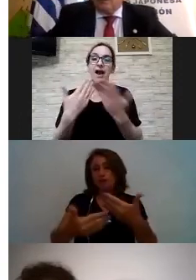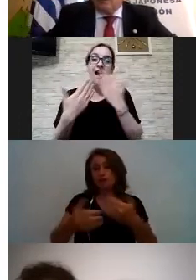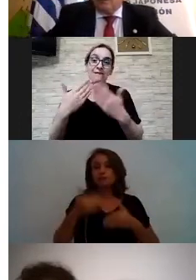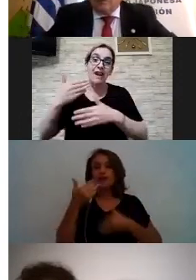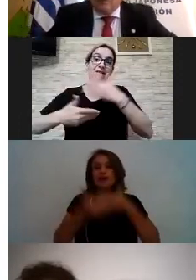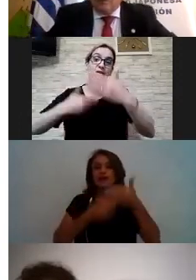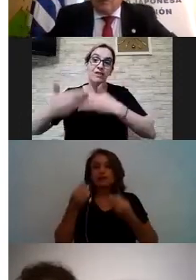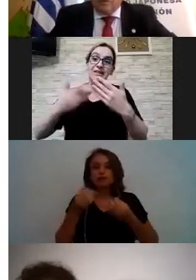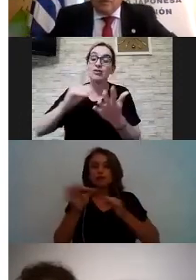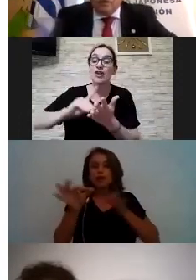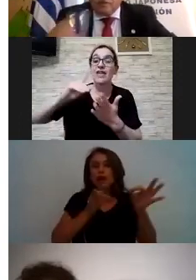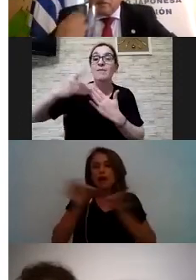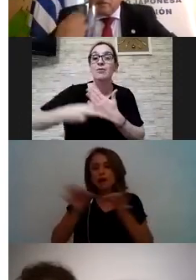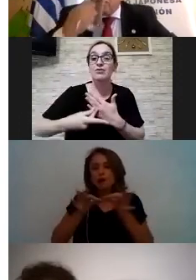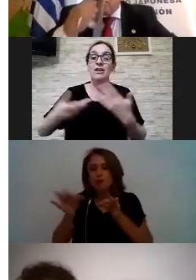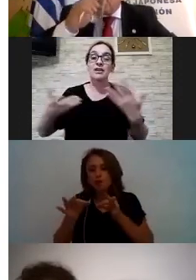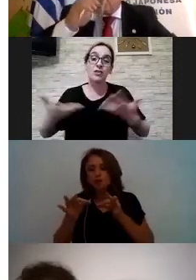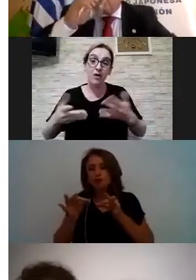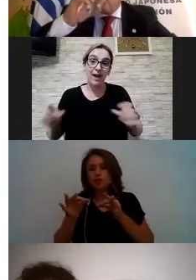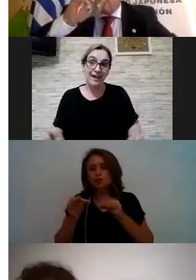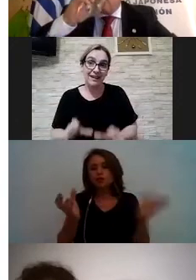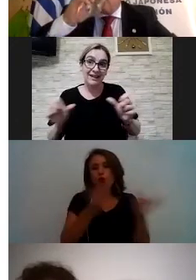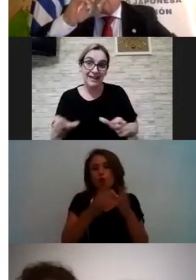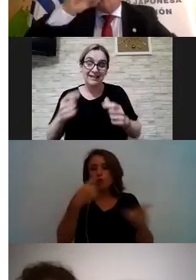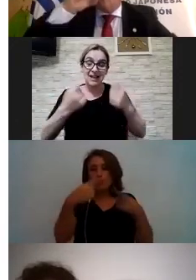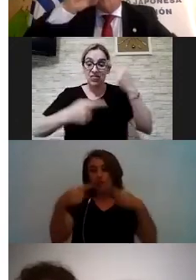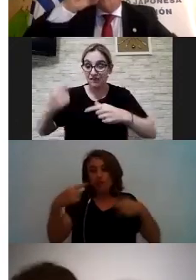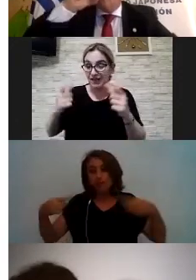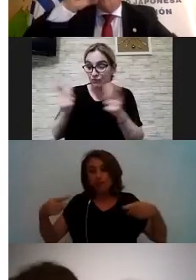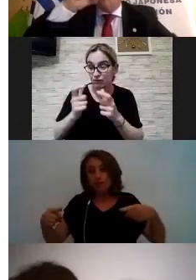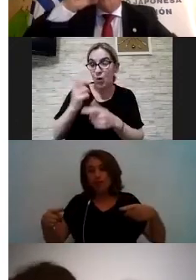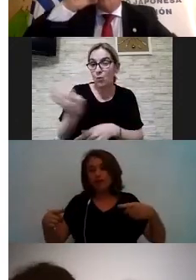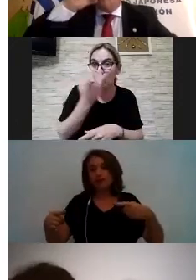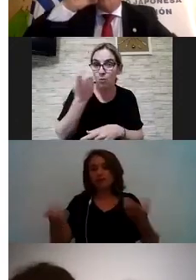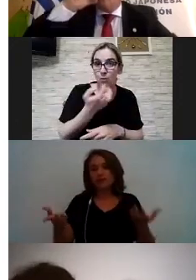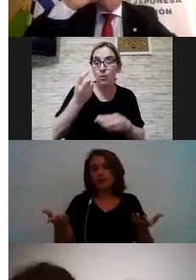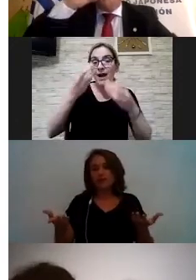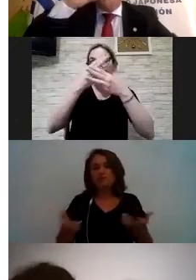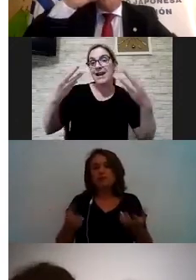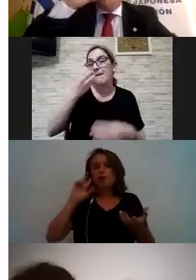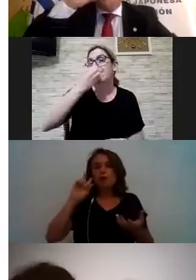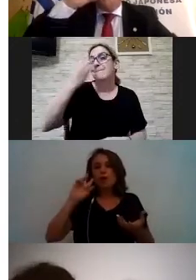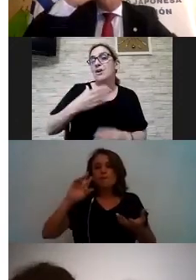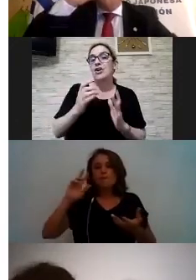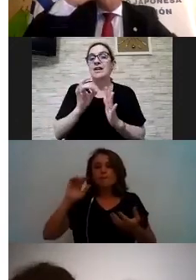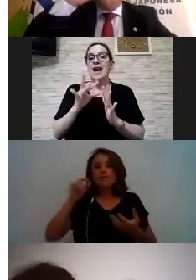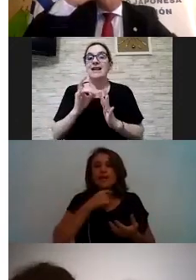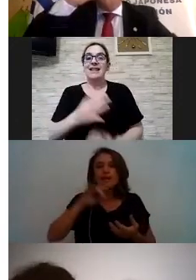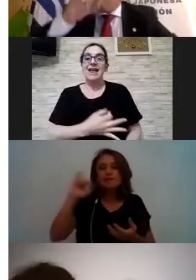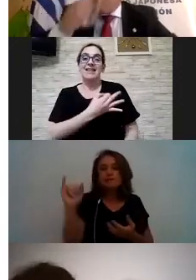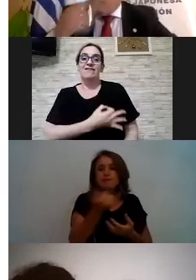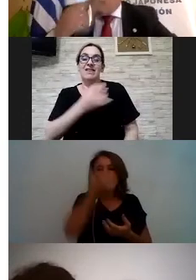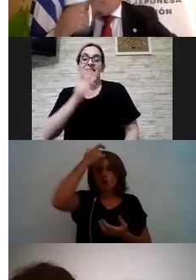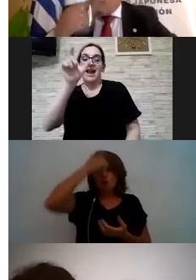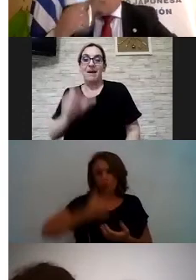de proyectos que se dan en distintas comunidades que buscan, como grandes rasgos, mejorar la calidad de vida de las personas y